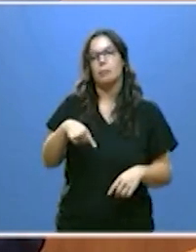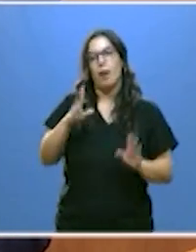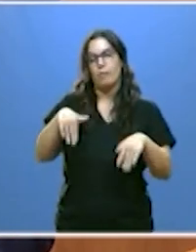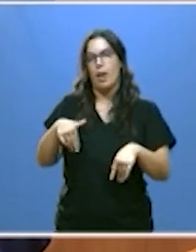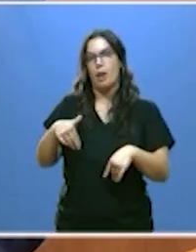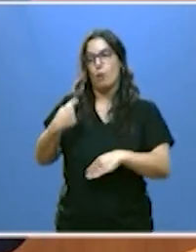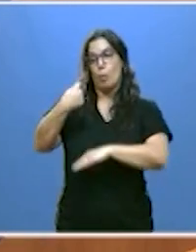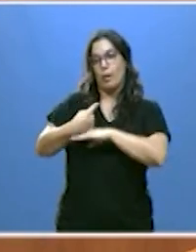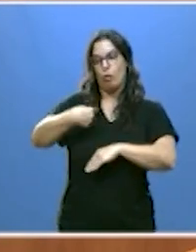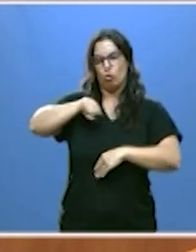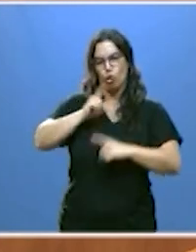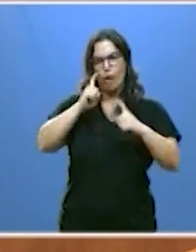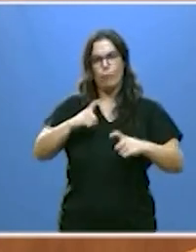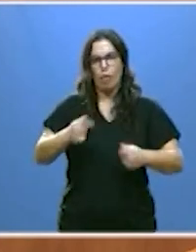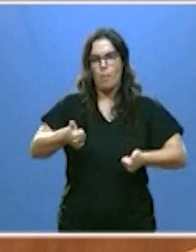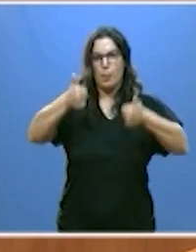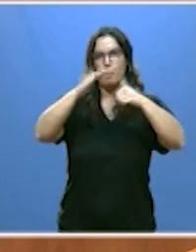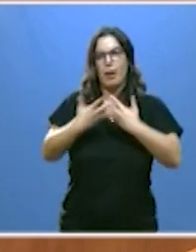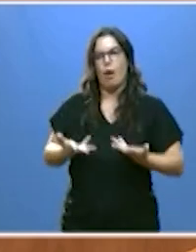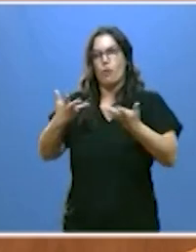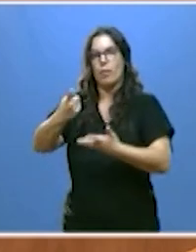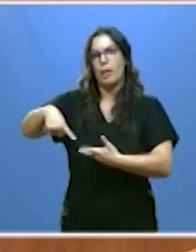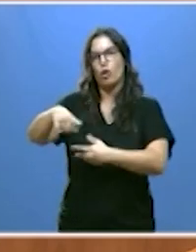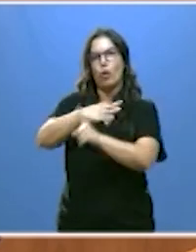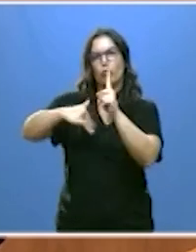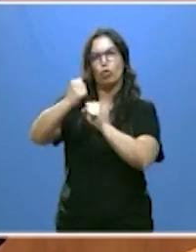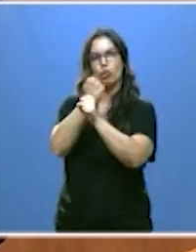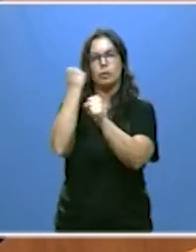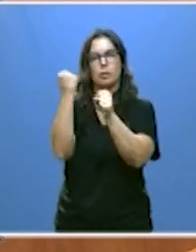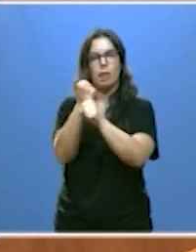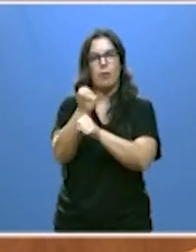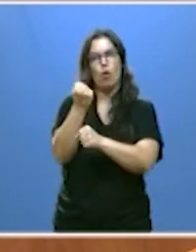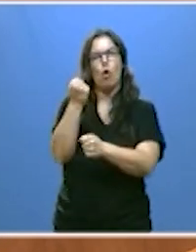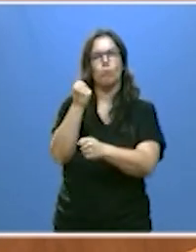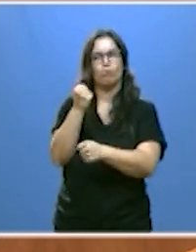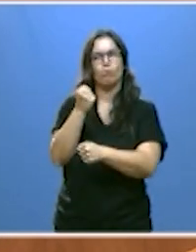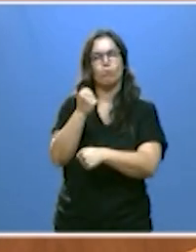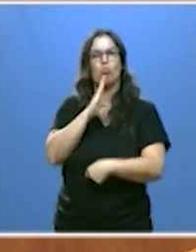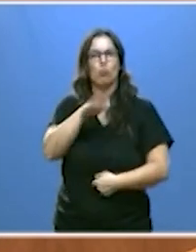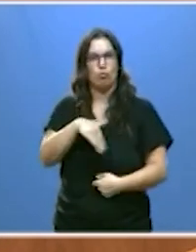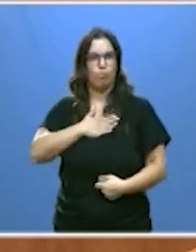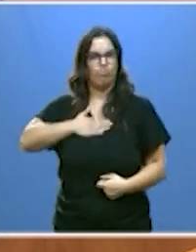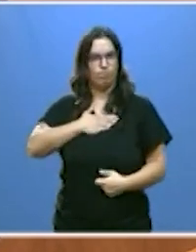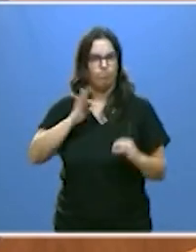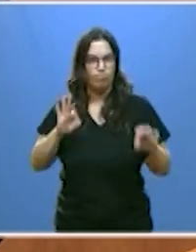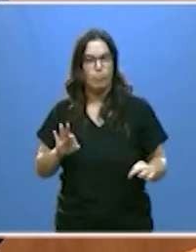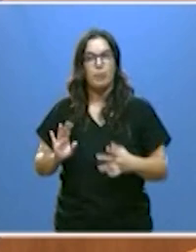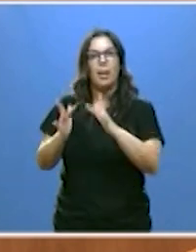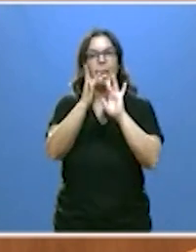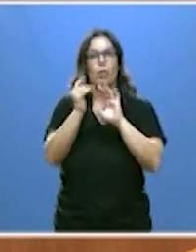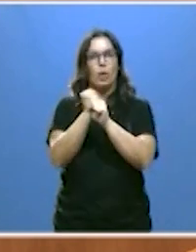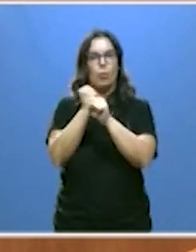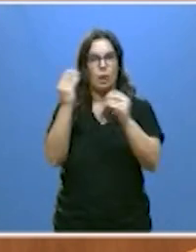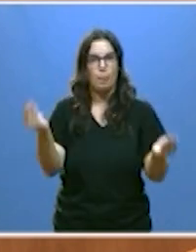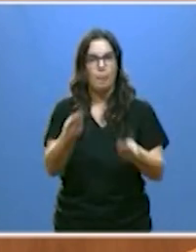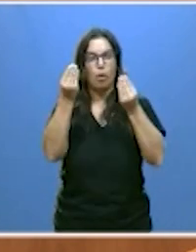esforzarnos para proporcionarles un entorno de trabajo sin duda justo y atractivo con mejores relaciones laborales